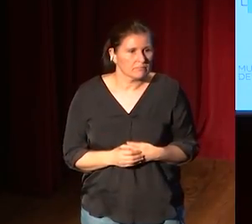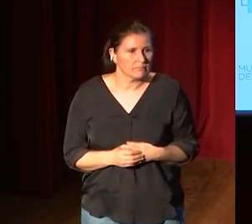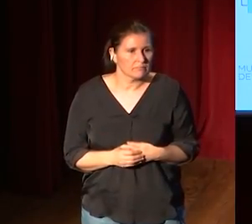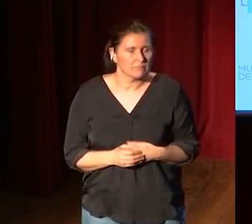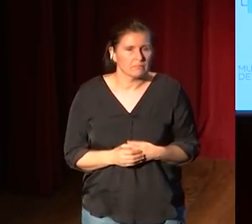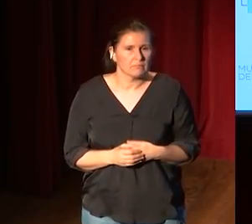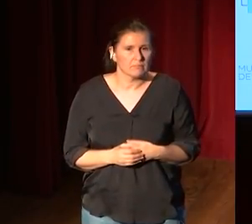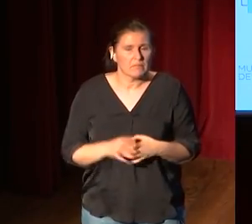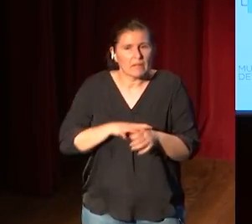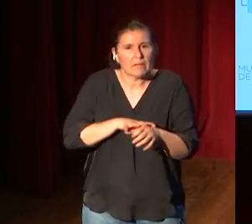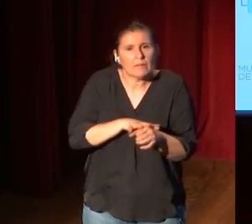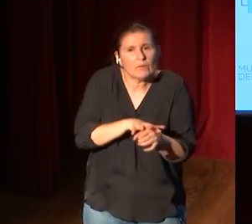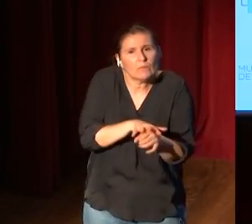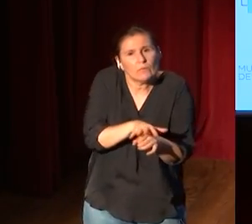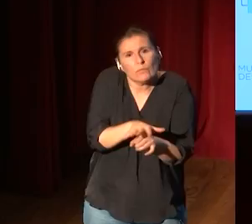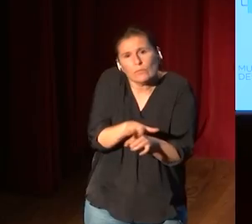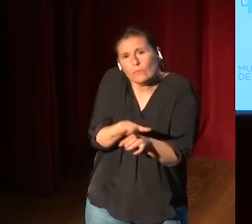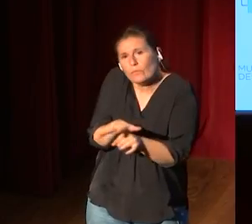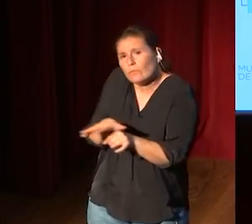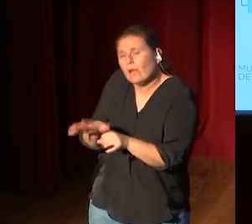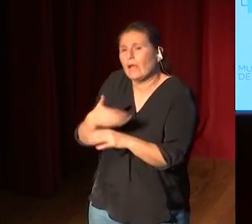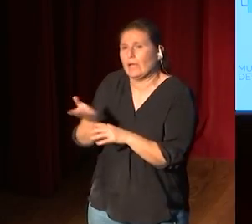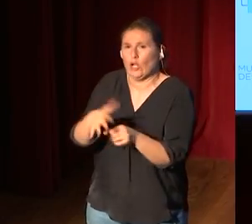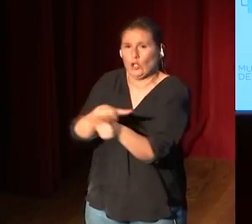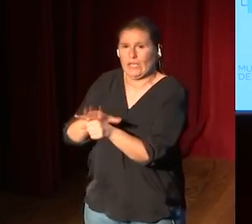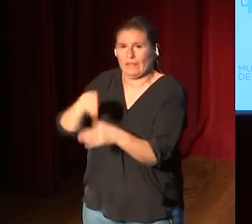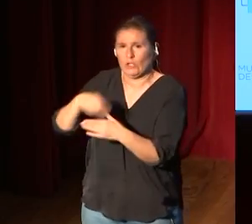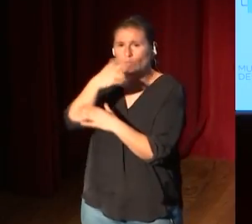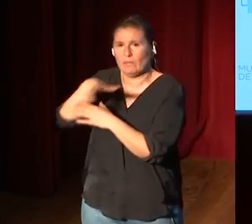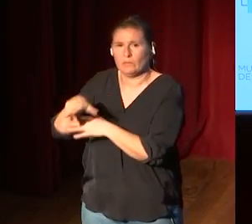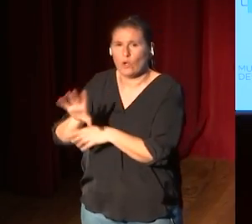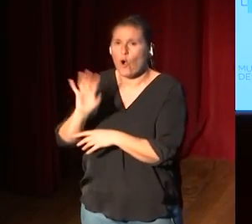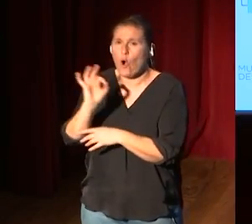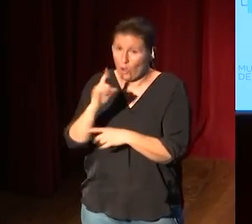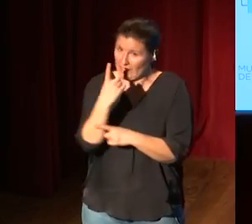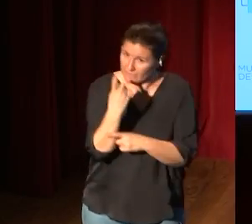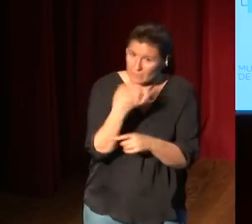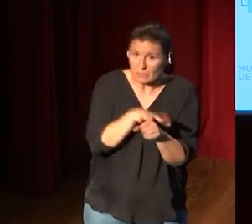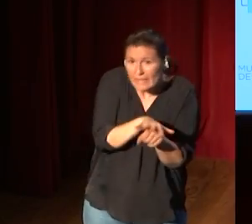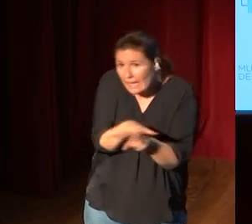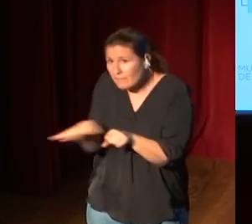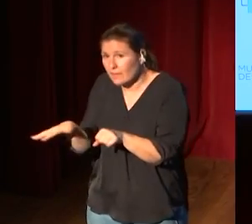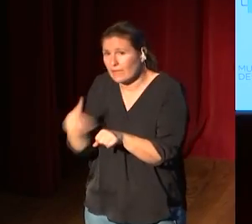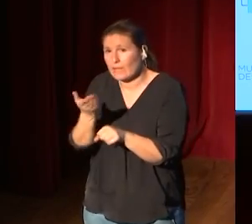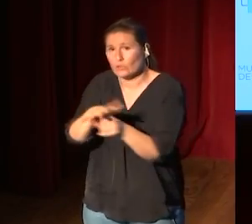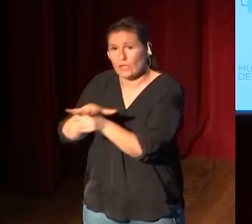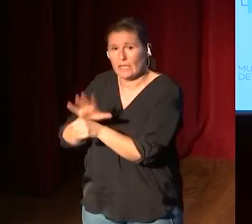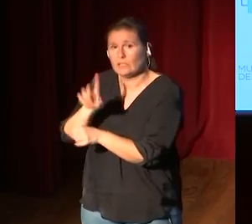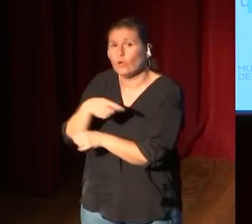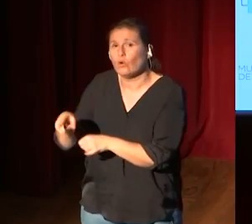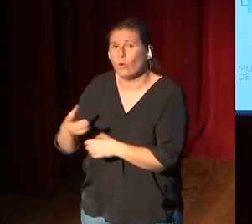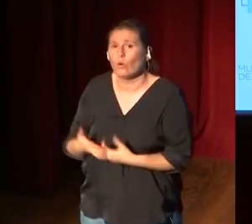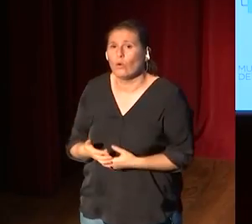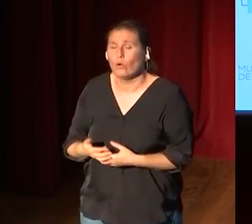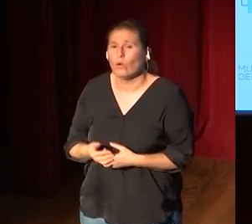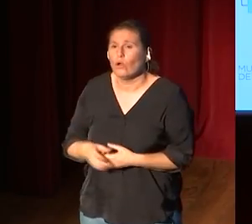permeando al resto de áreas del museo o ¿es necesario permear al resto de áreas del museo? ¿es que